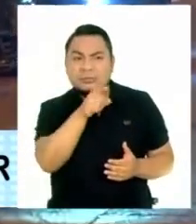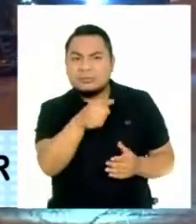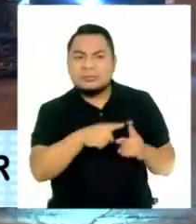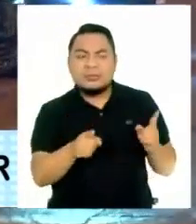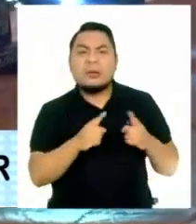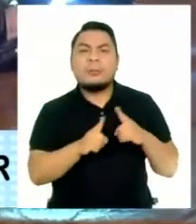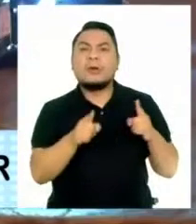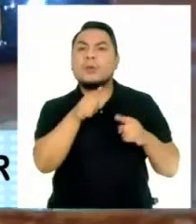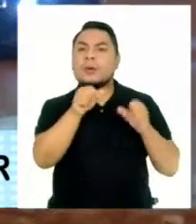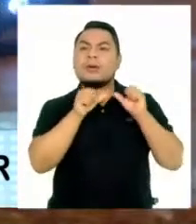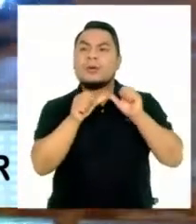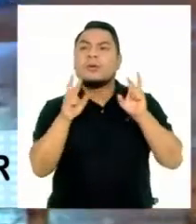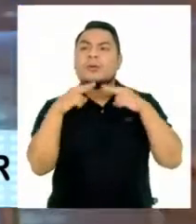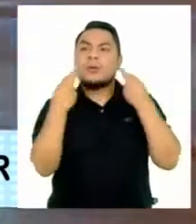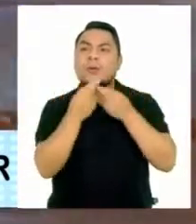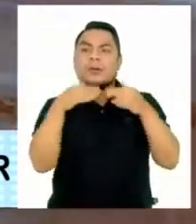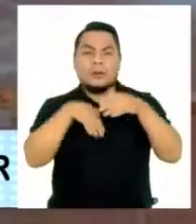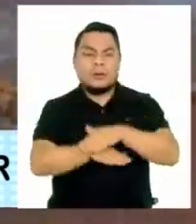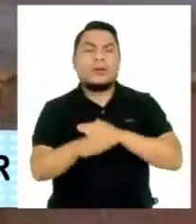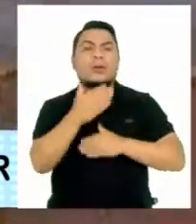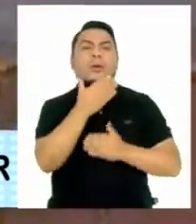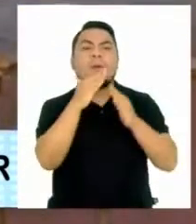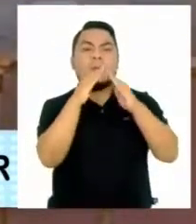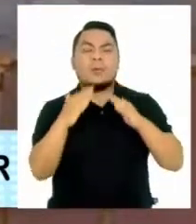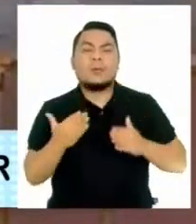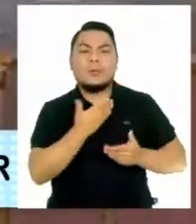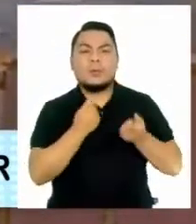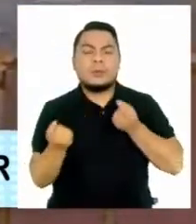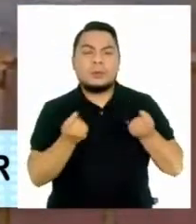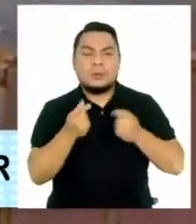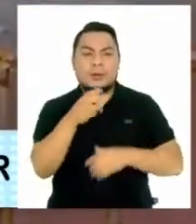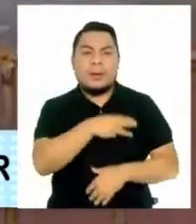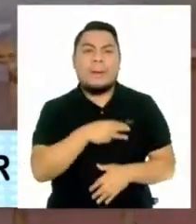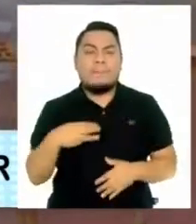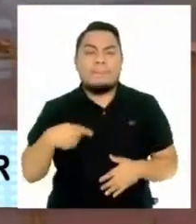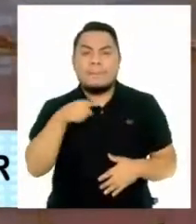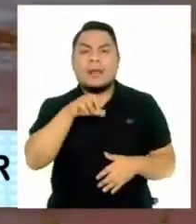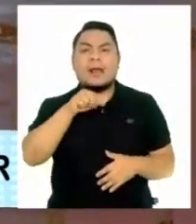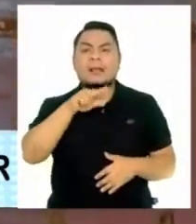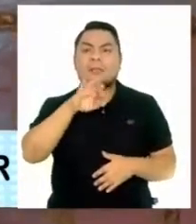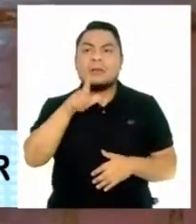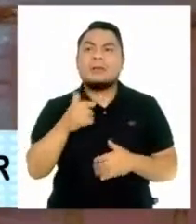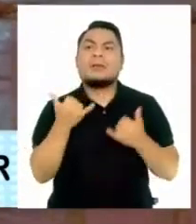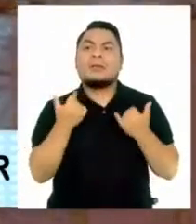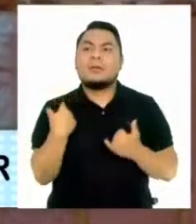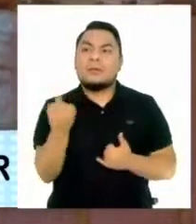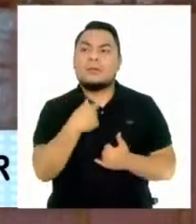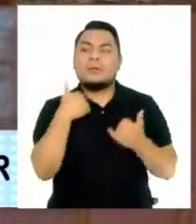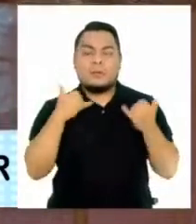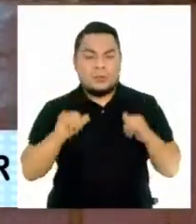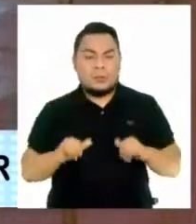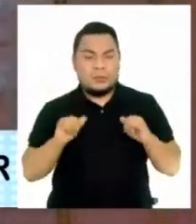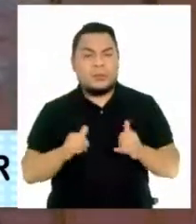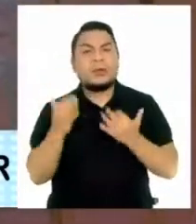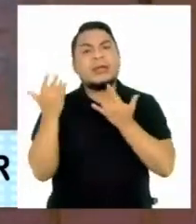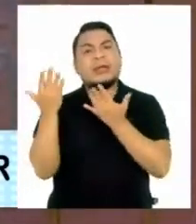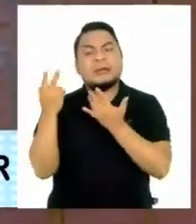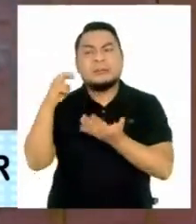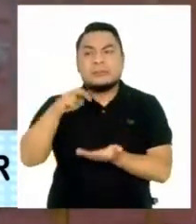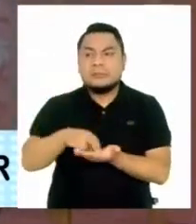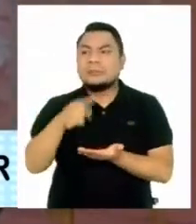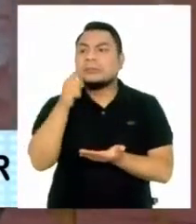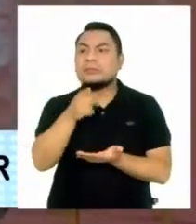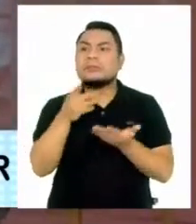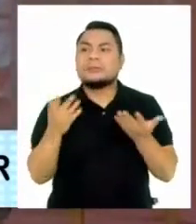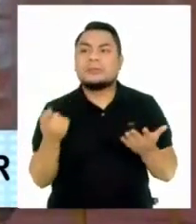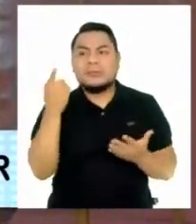entonces continúa el mandatario reunido con el ministro Aníbal Torres y nosotros nos vamos a mantener aquí a la expectativa